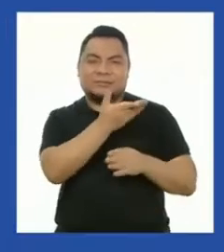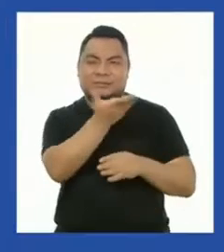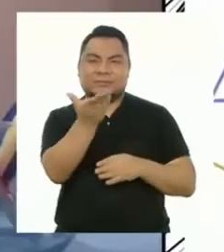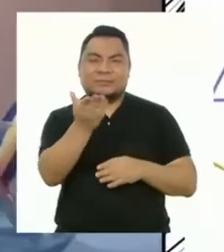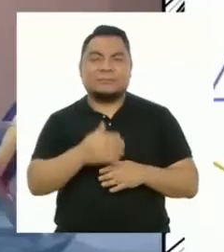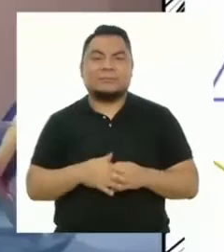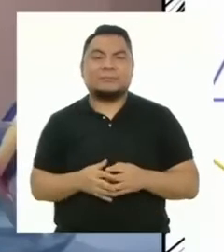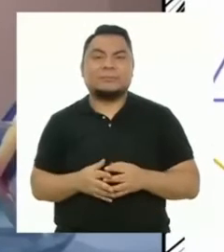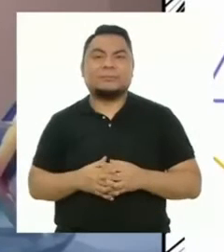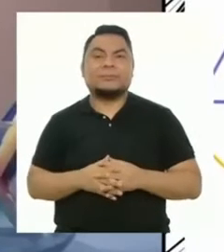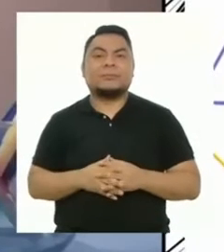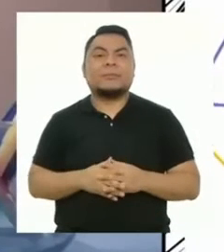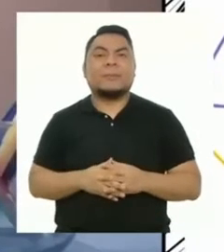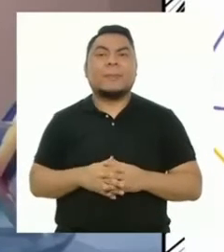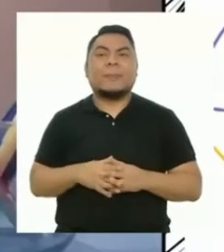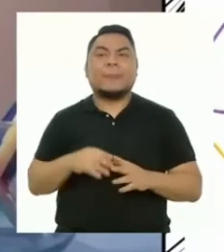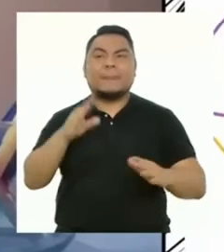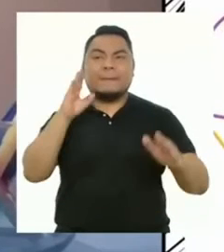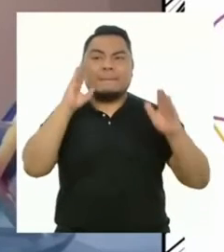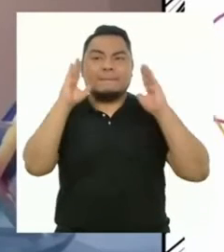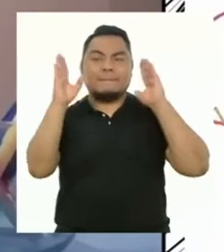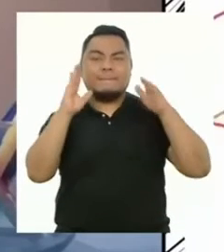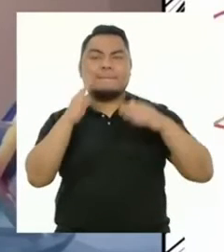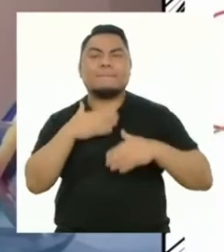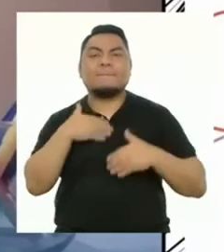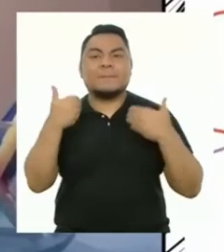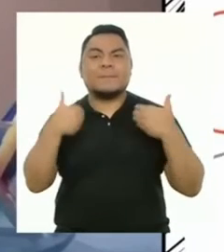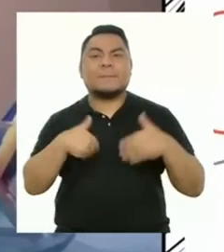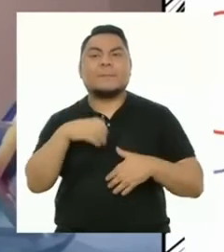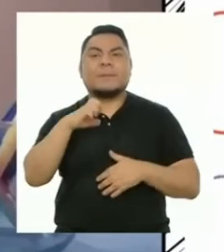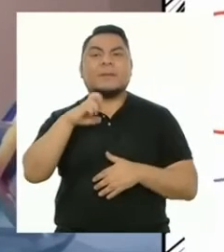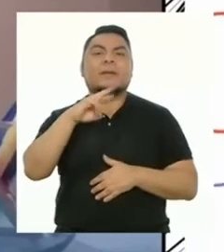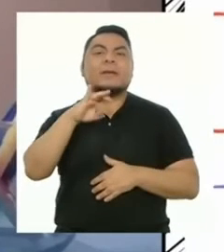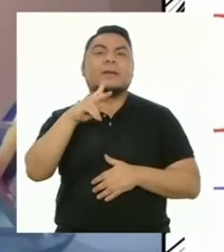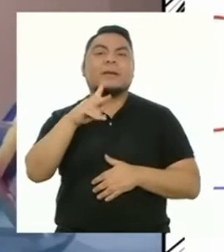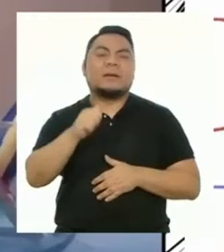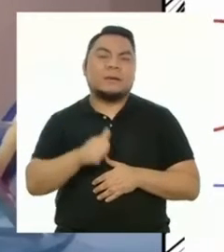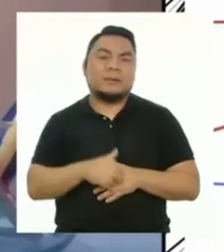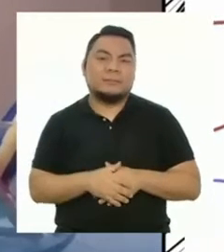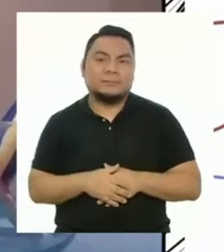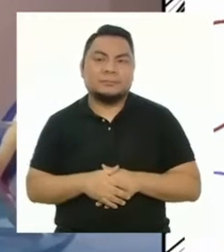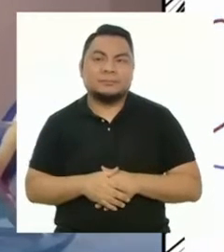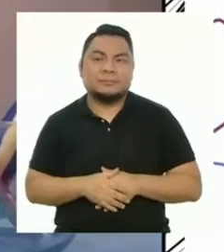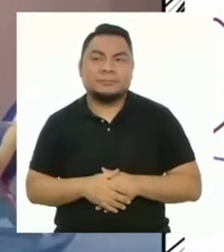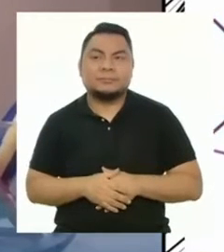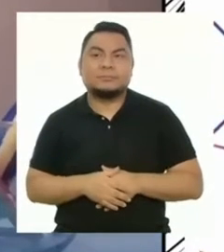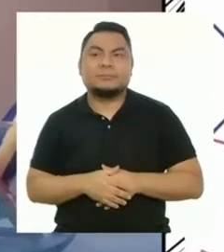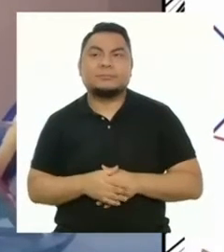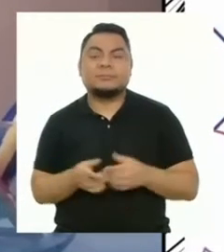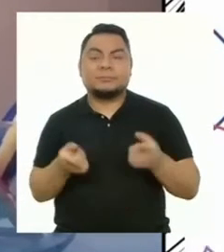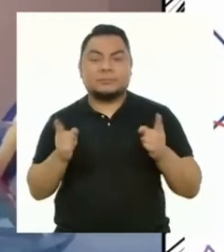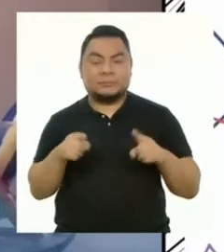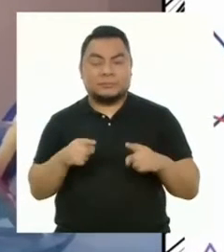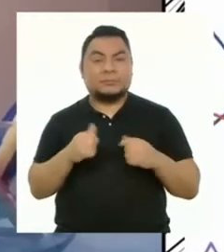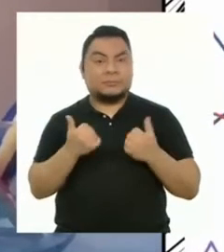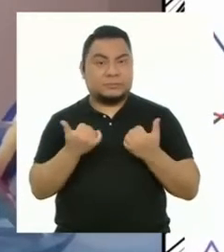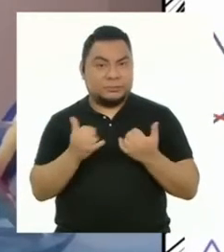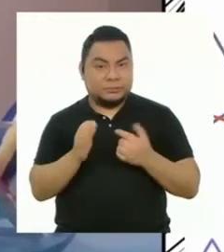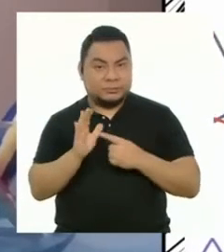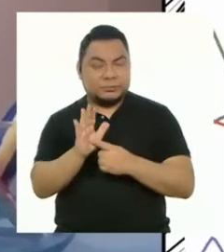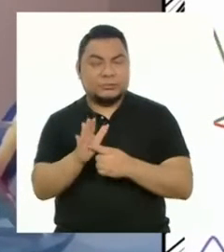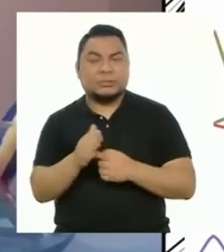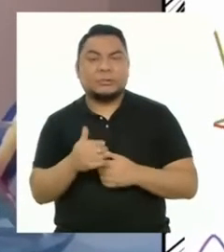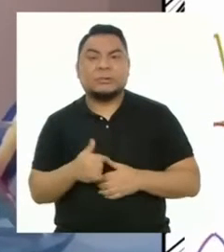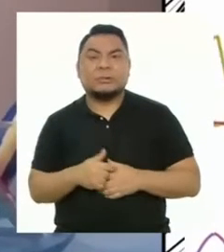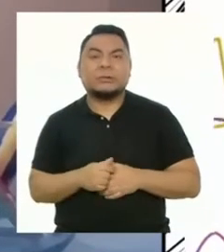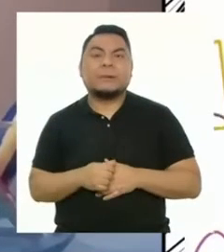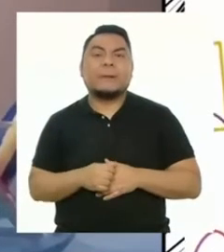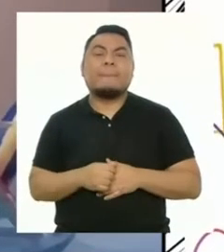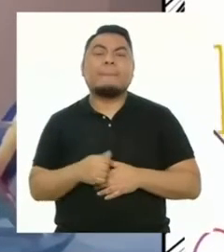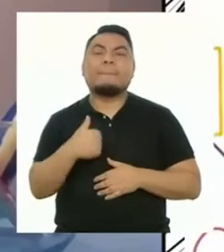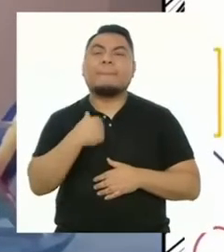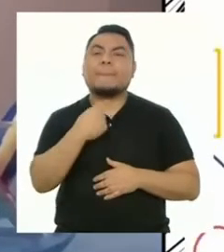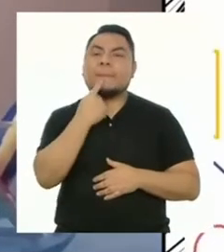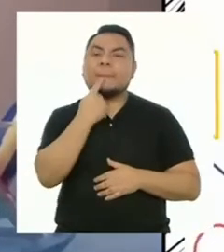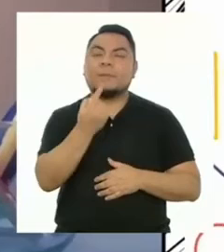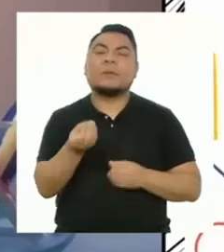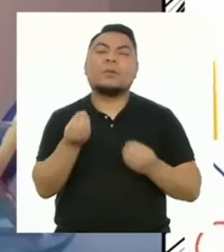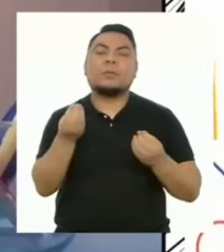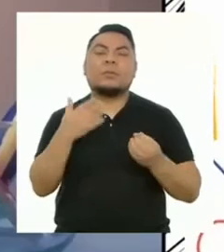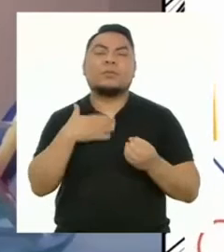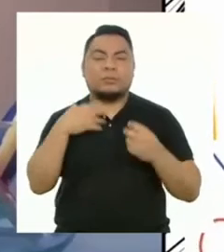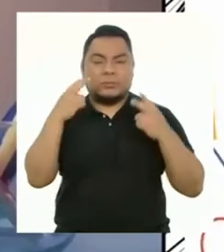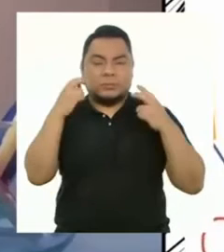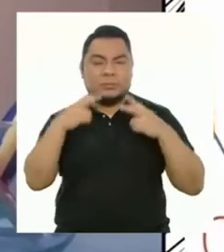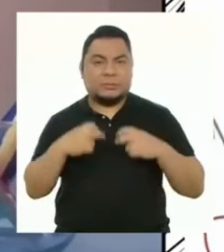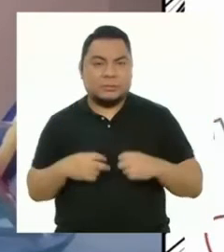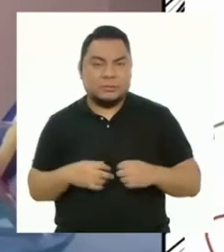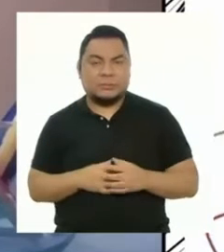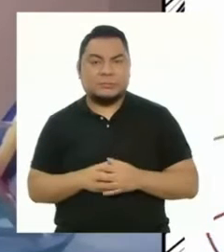proceso. Hola, soy Erika Patricia. A continuación hablaré acerca de mi